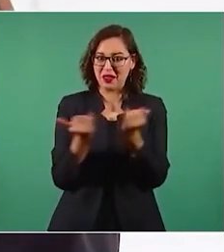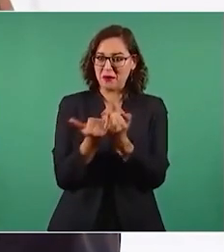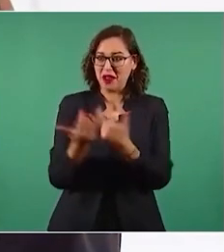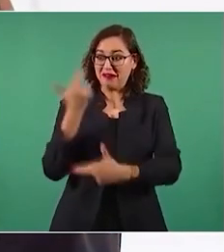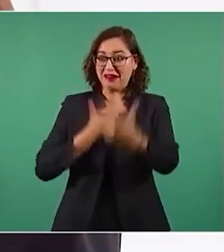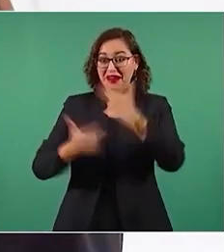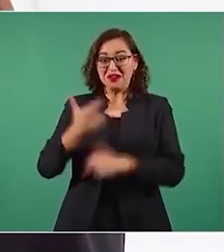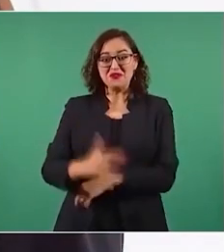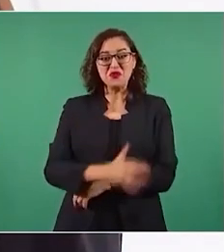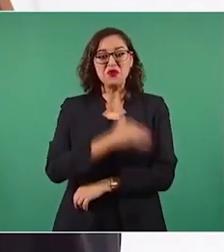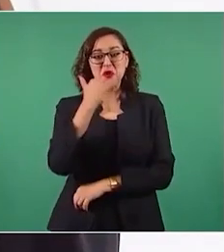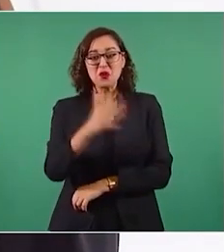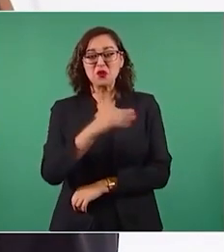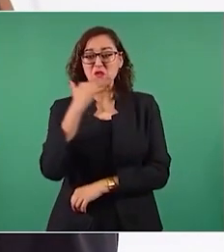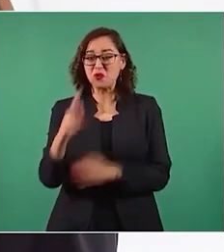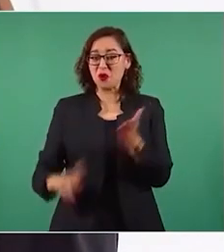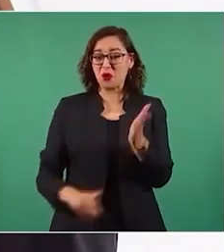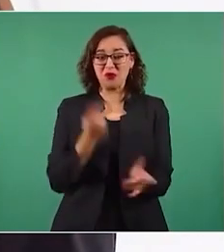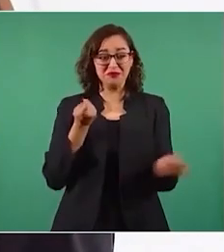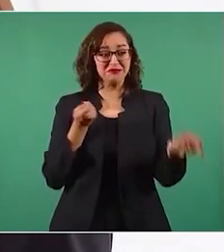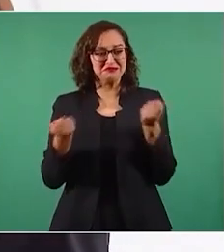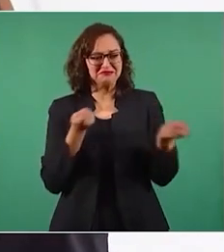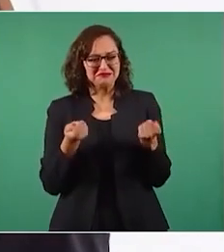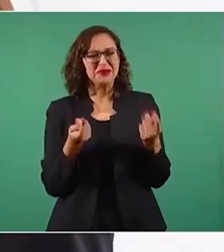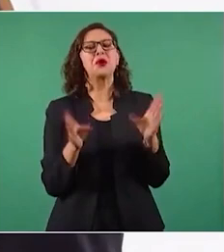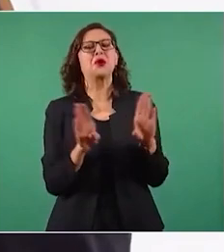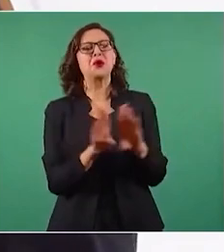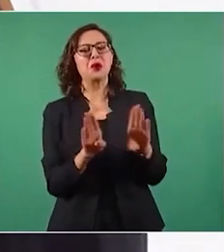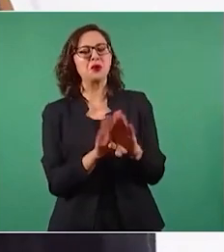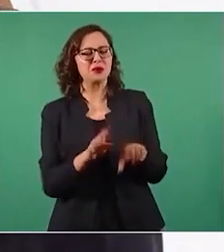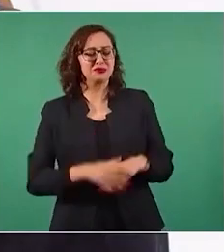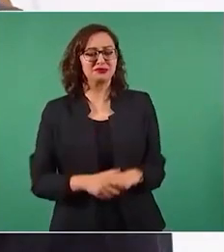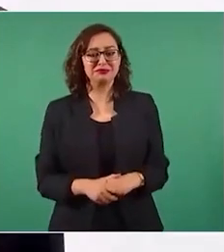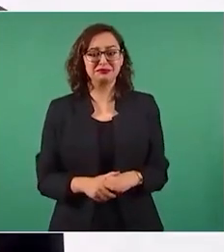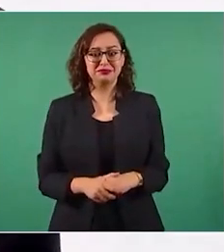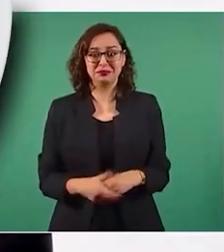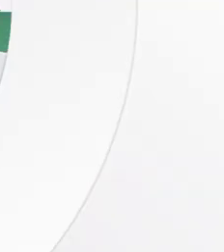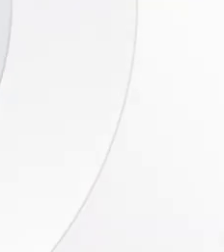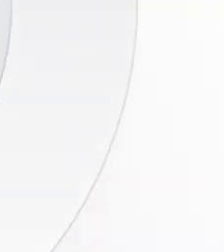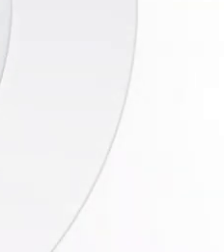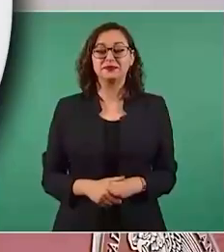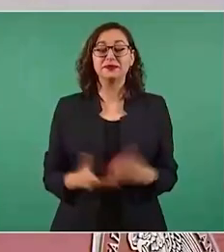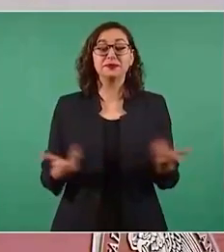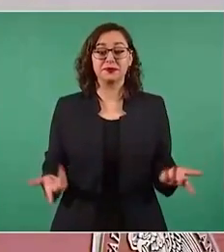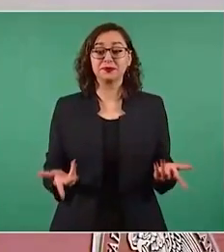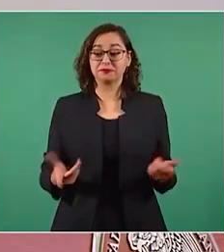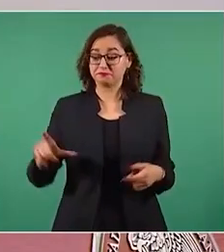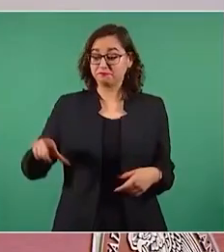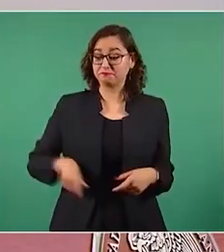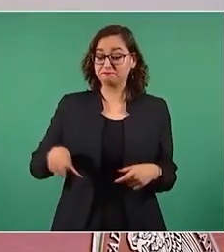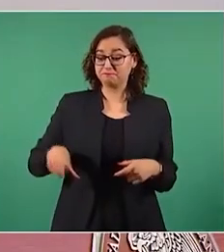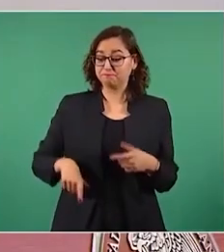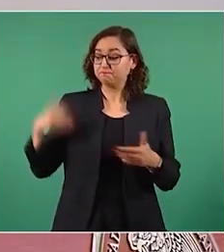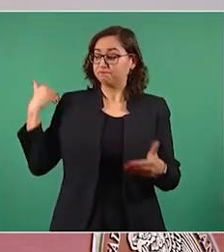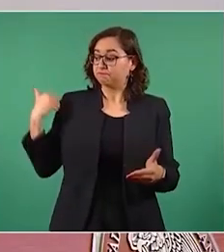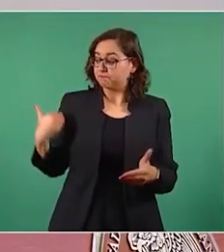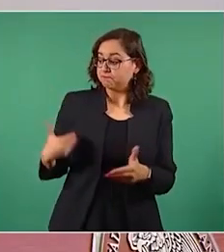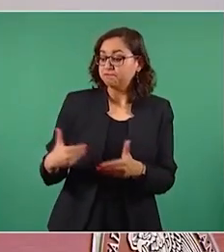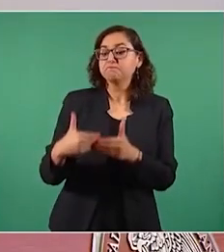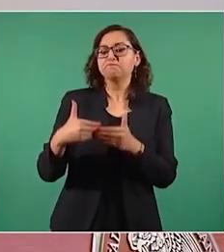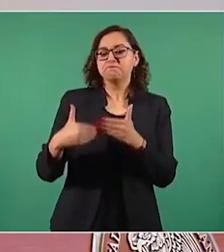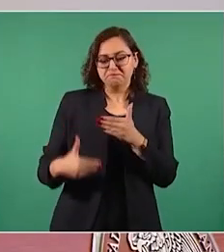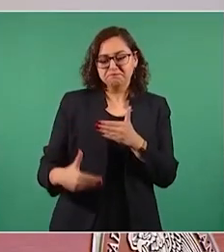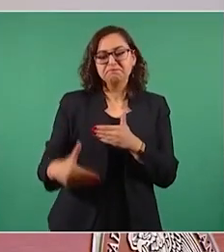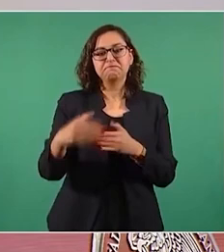corrupción en nuestro país? En fin, un retroceso en, y estoy seguro